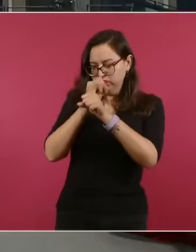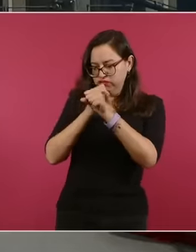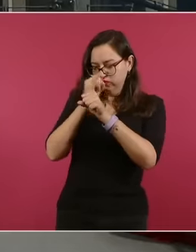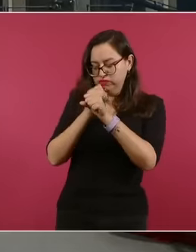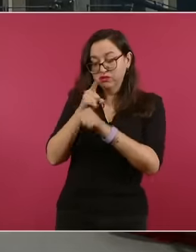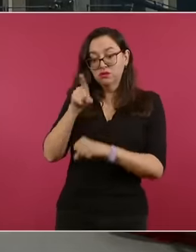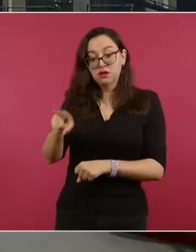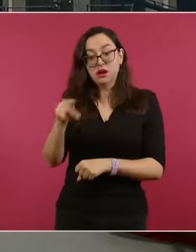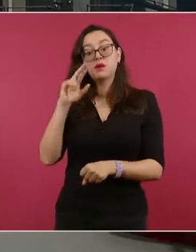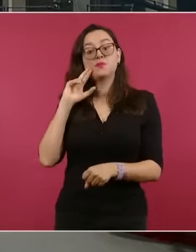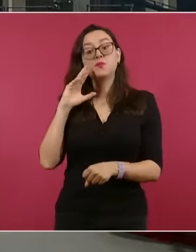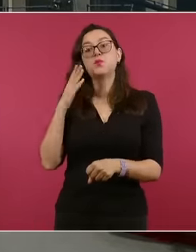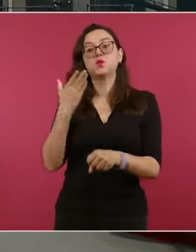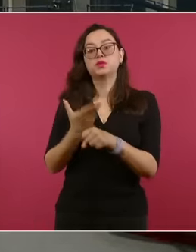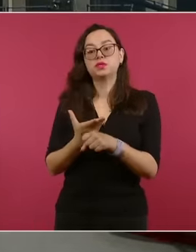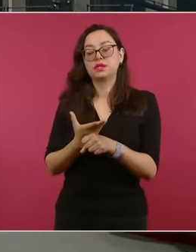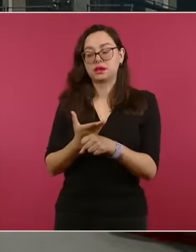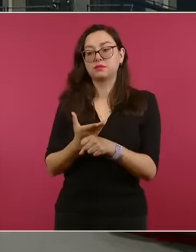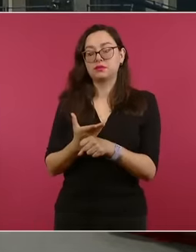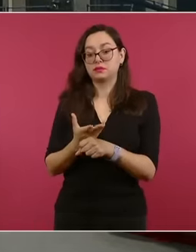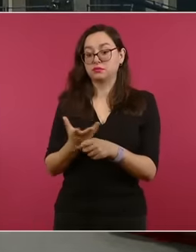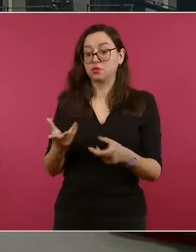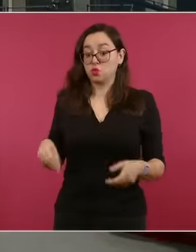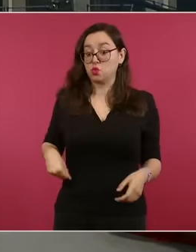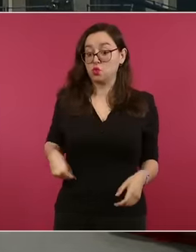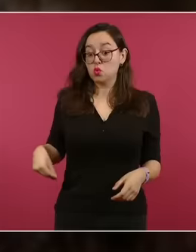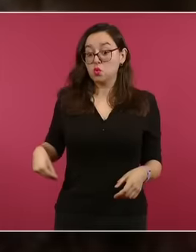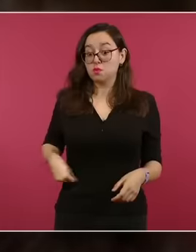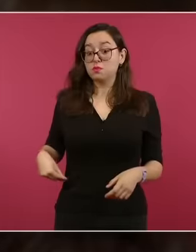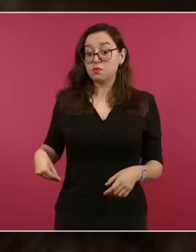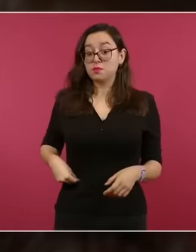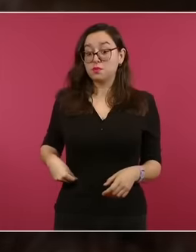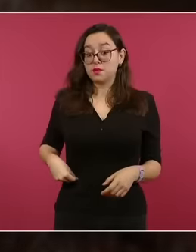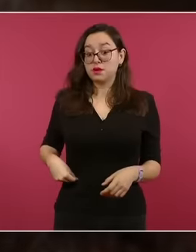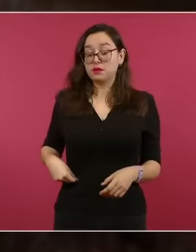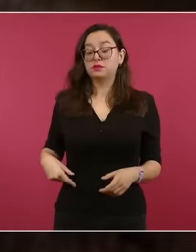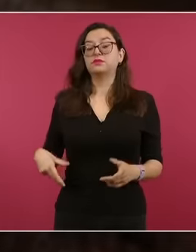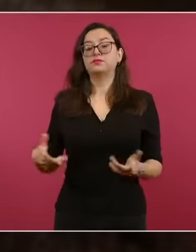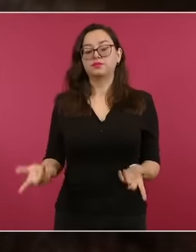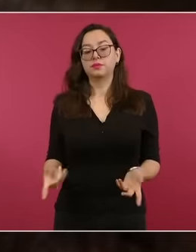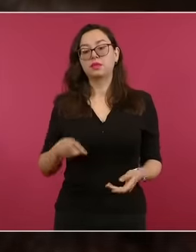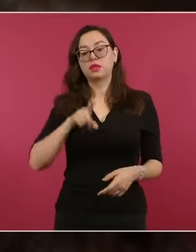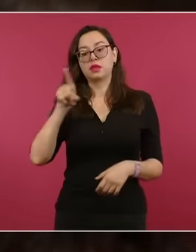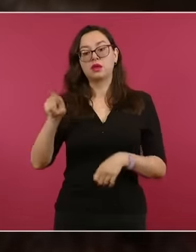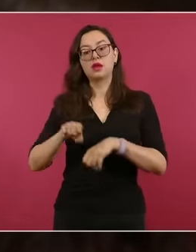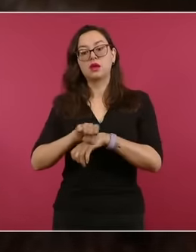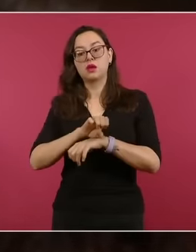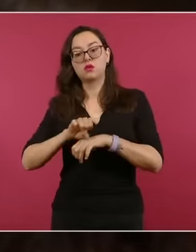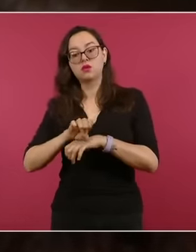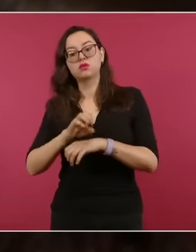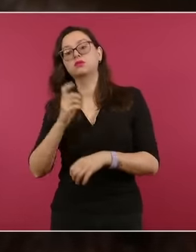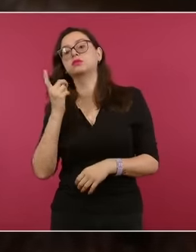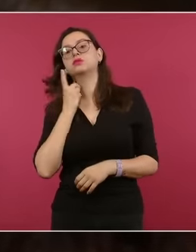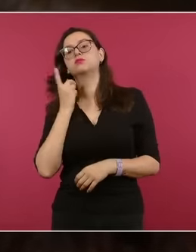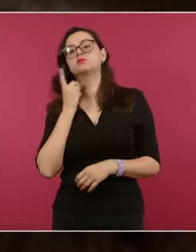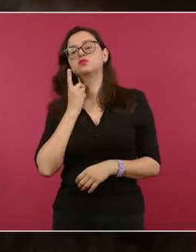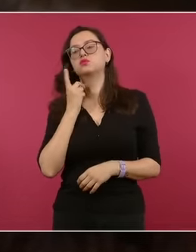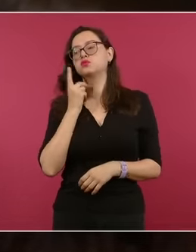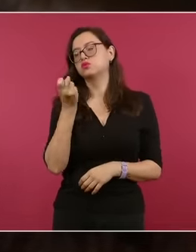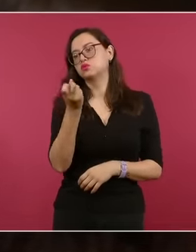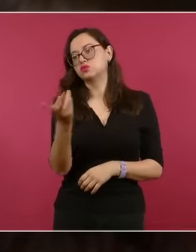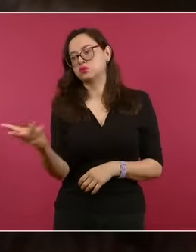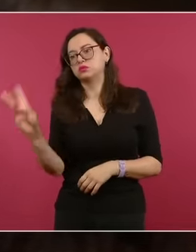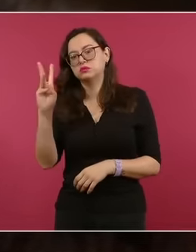responsabilidad directa en este asunto. Incluso diputados ecuatorianos han comenzado ya un proceso